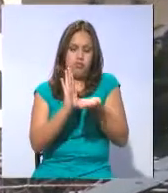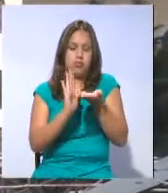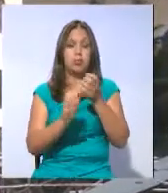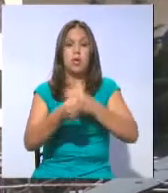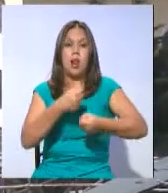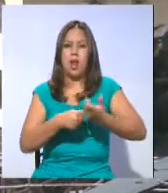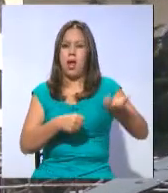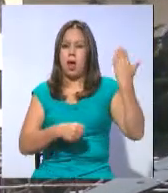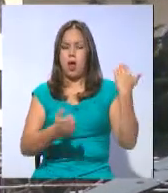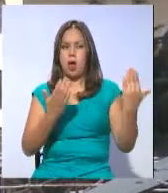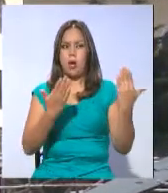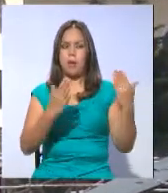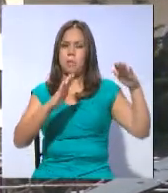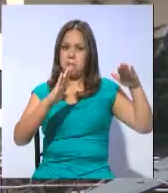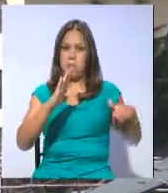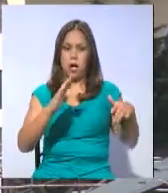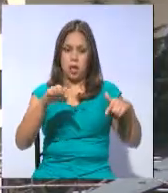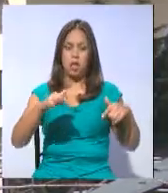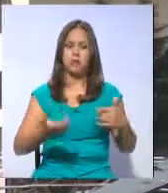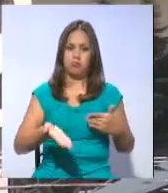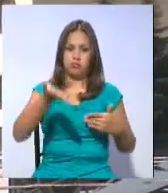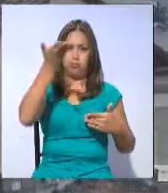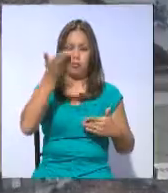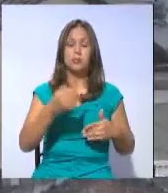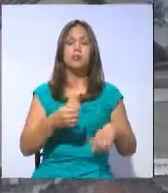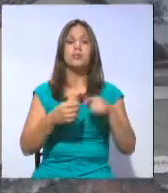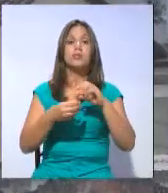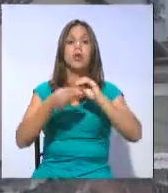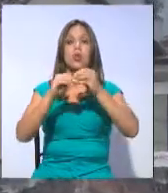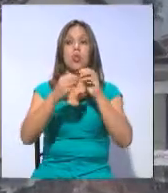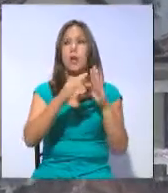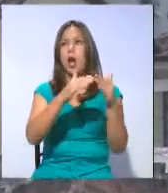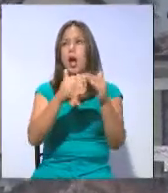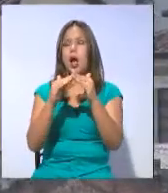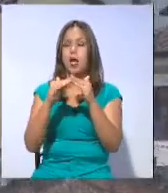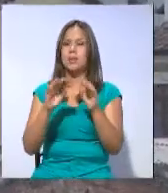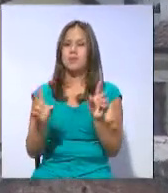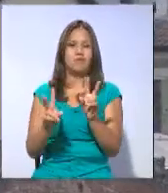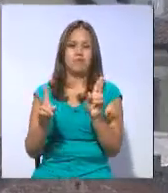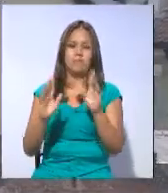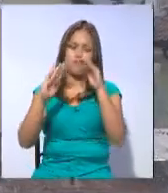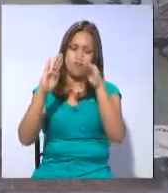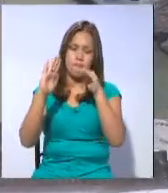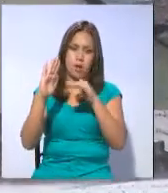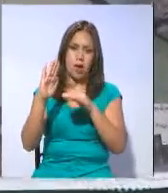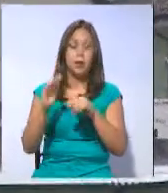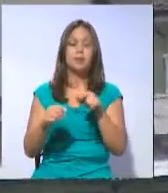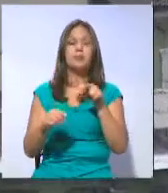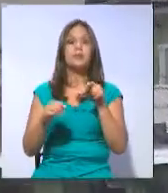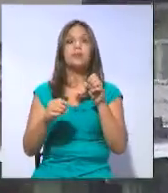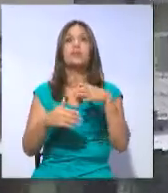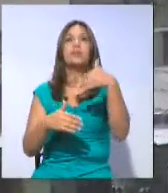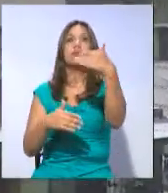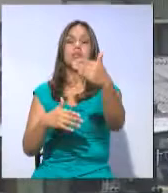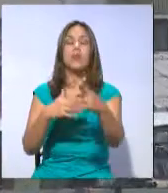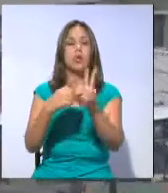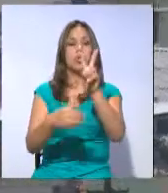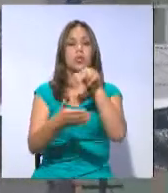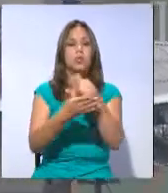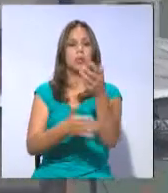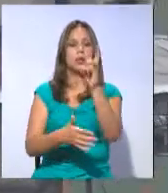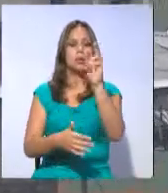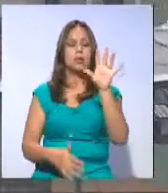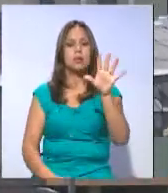previo, aunque no ocurrió lo mismo con la proyección del número de viviendas. Según el INEC, la proyección para 2016 fue de